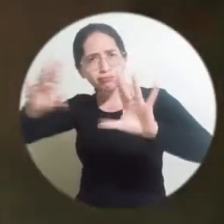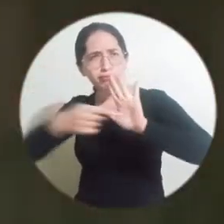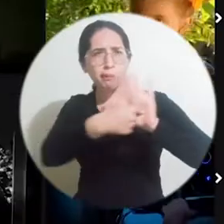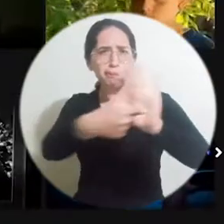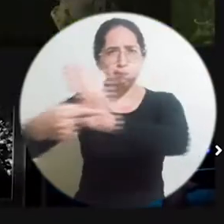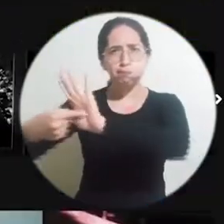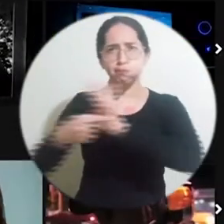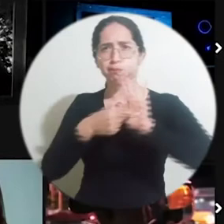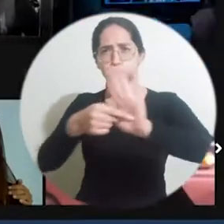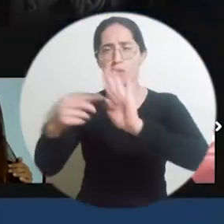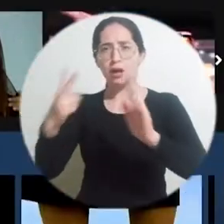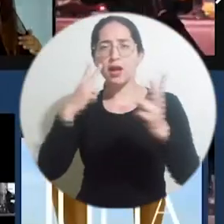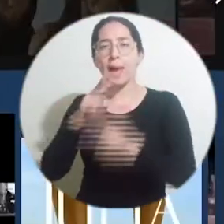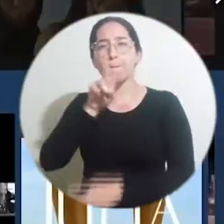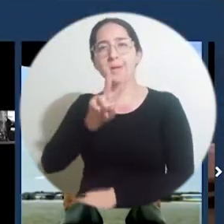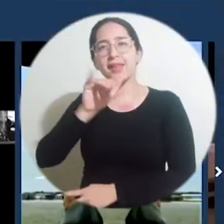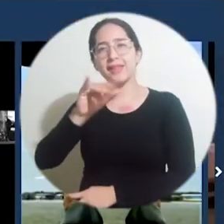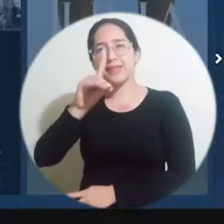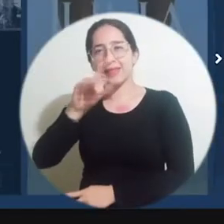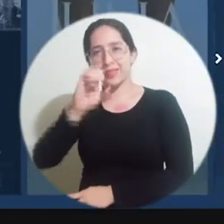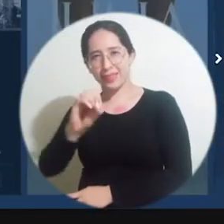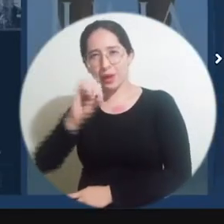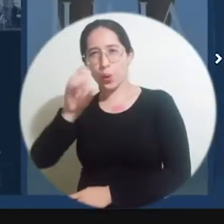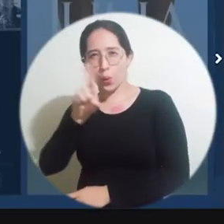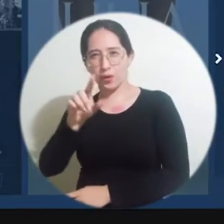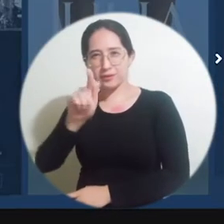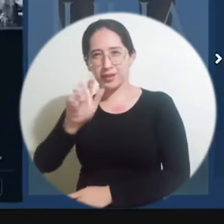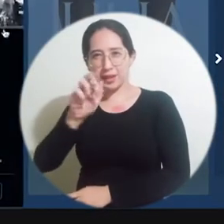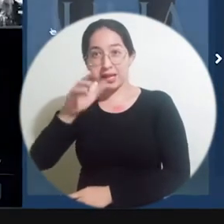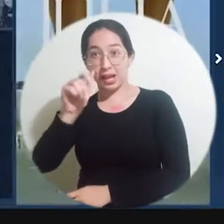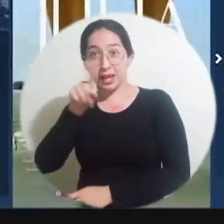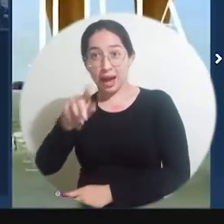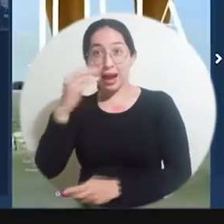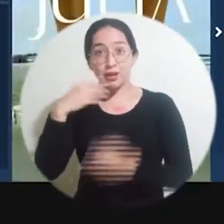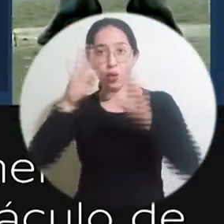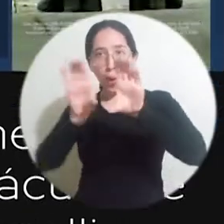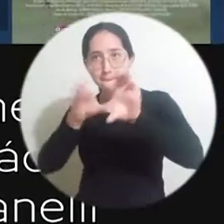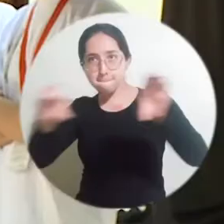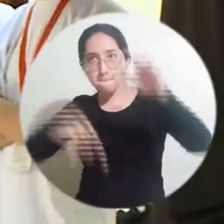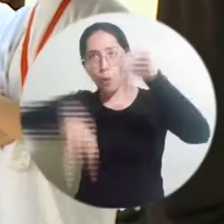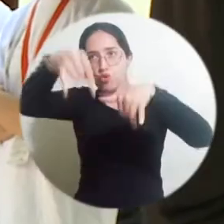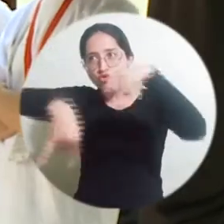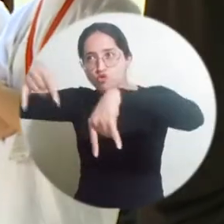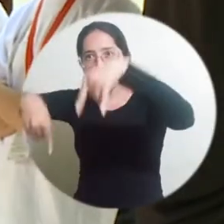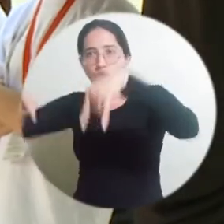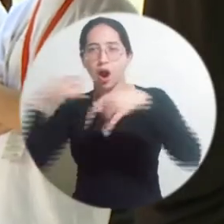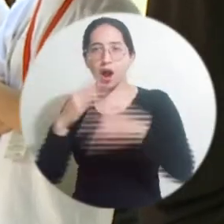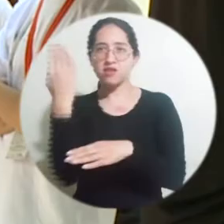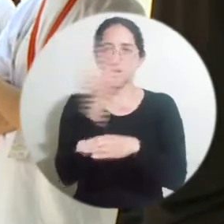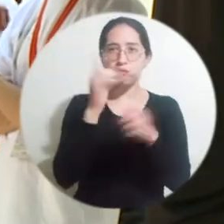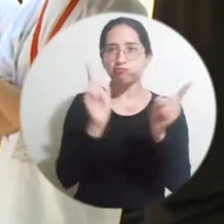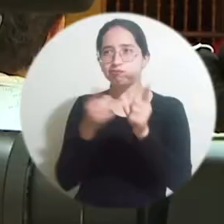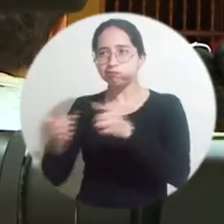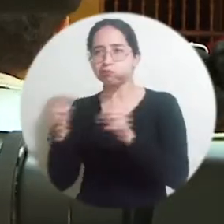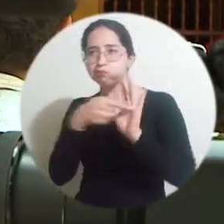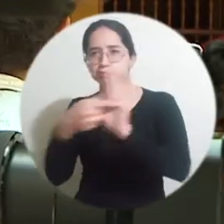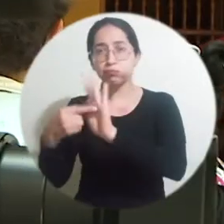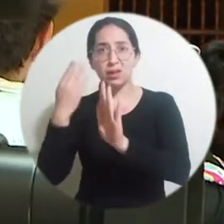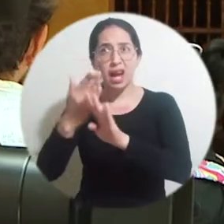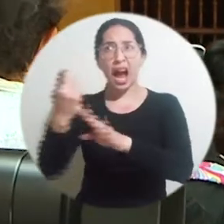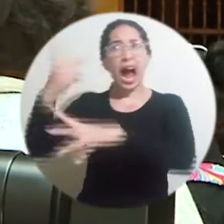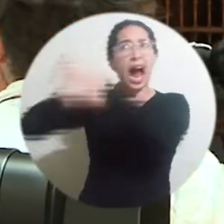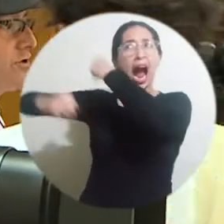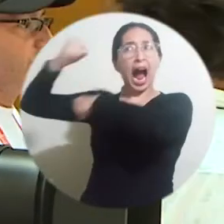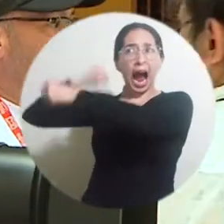entretenimiento con Retrovideósferas, una serie compuesta por productos fílmicos realizados por graduados de la Alma Mater, que durante años